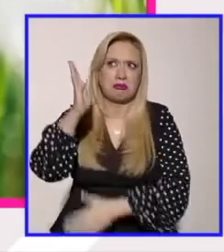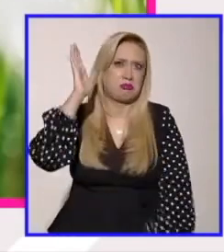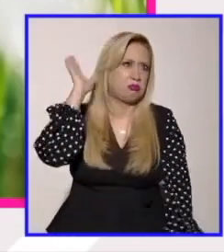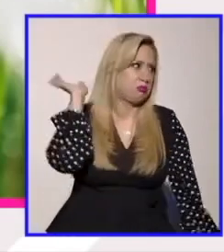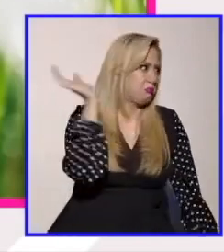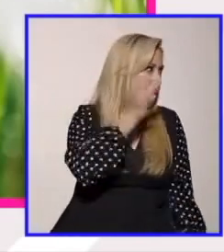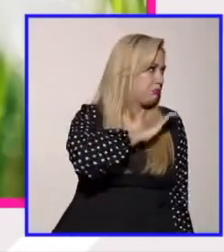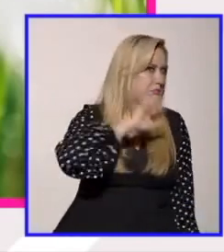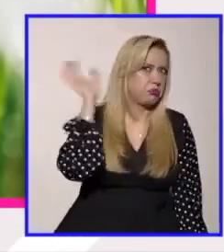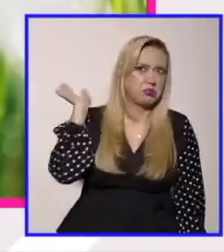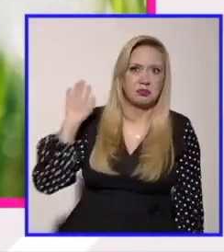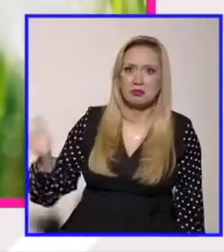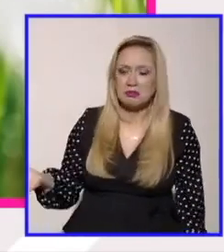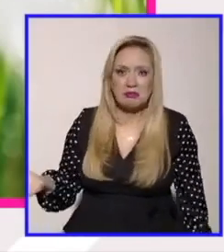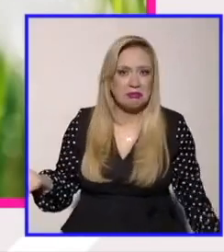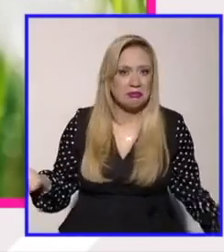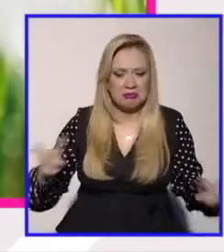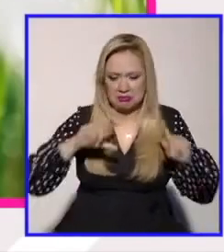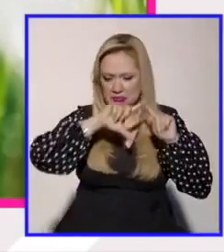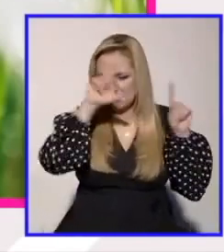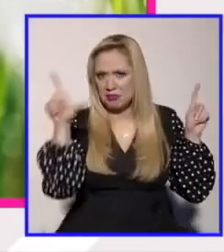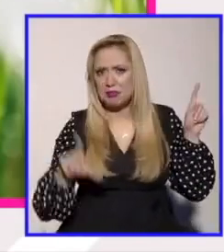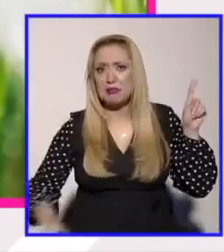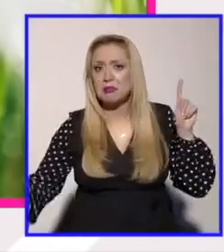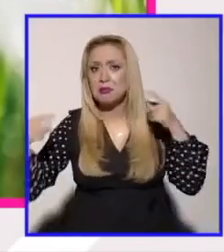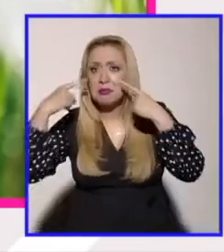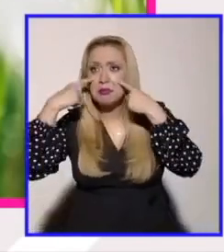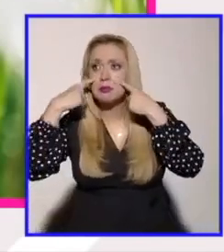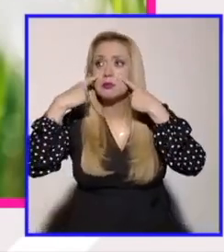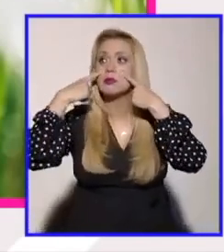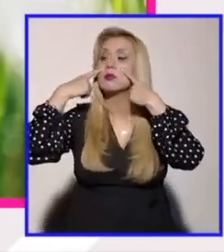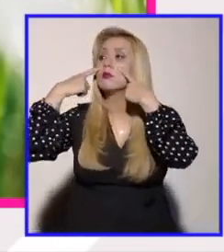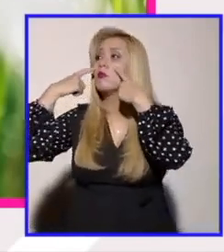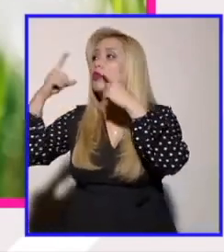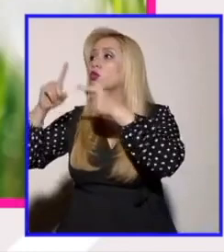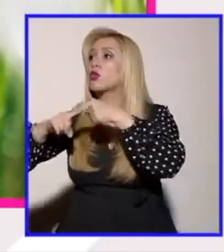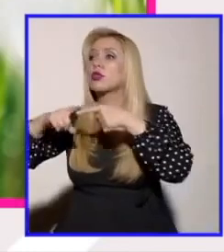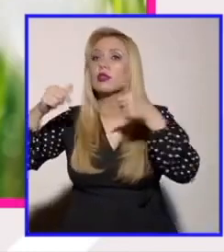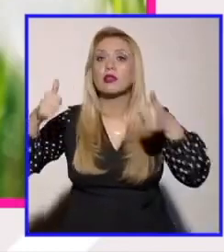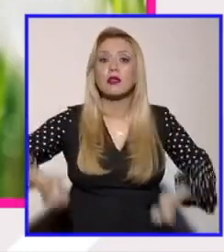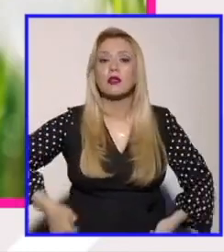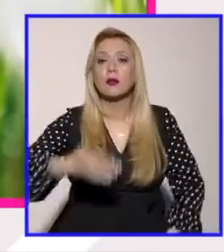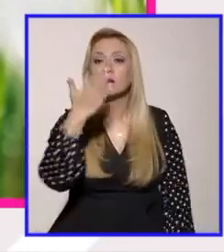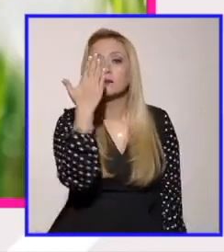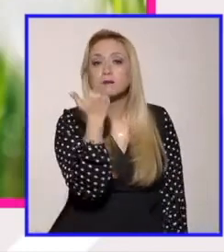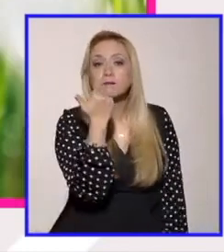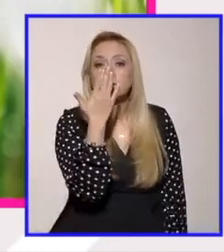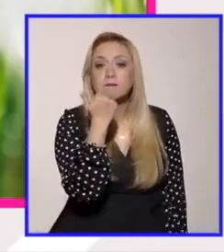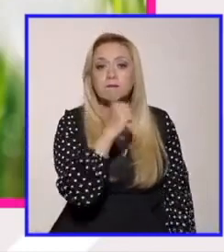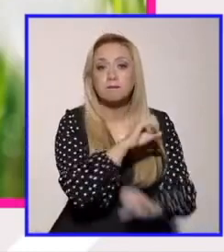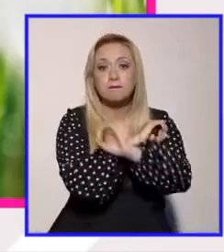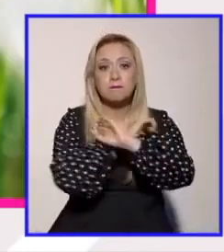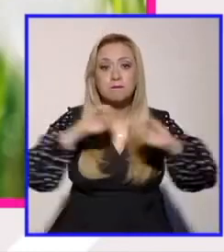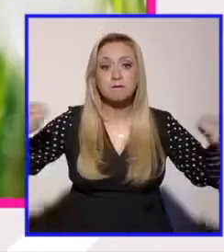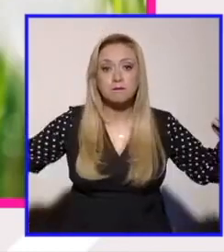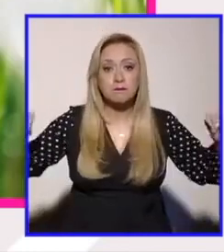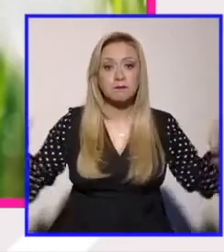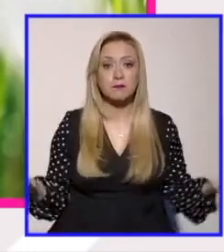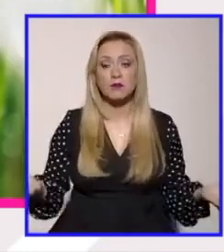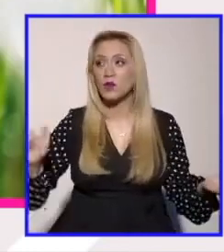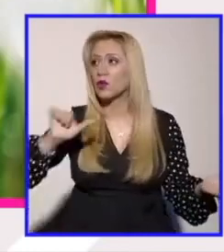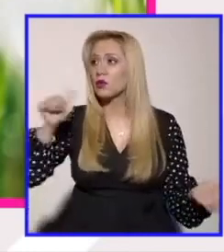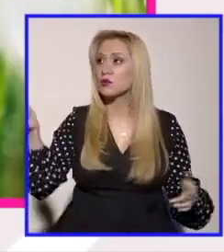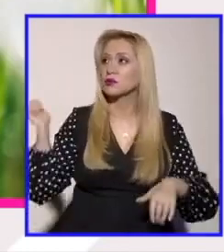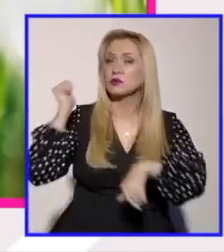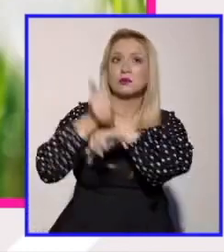espacios políticos a lo largo y ancho del país estamos claramente en una situación de subrepresentación dado eso yo